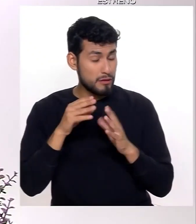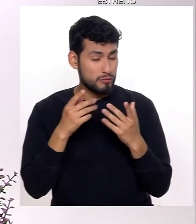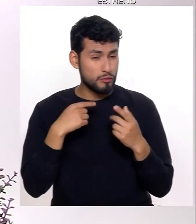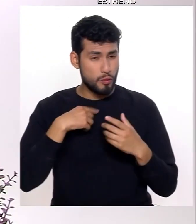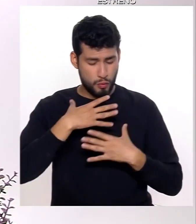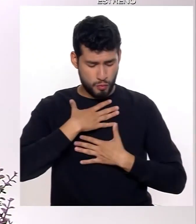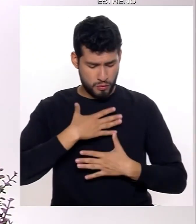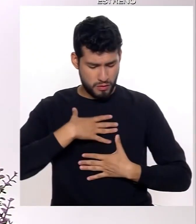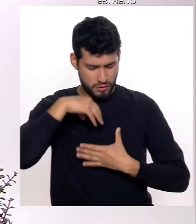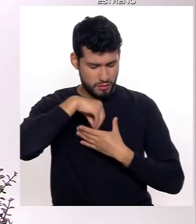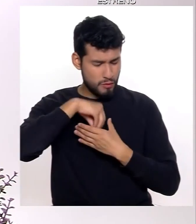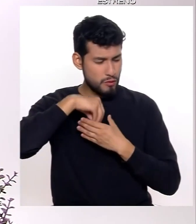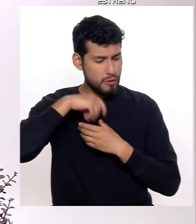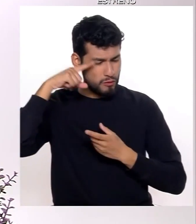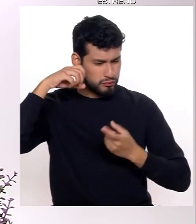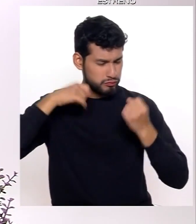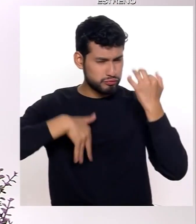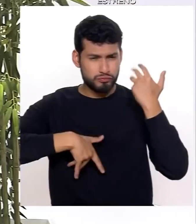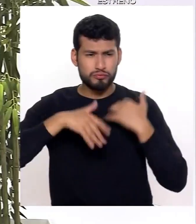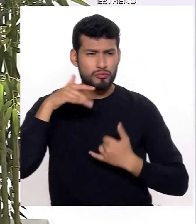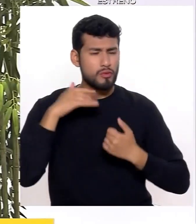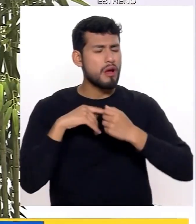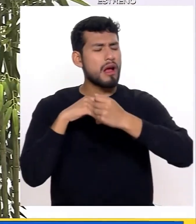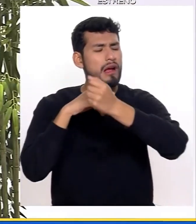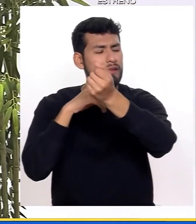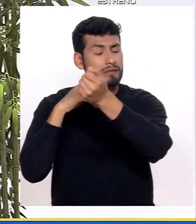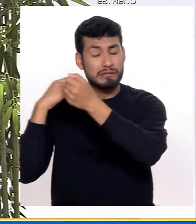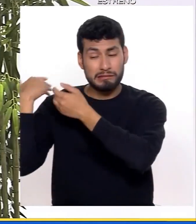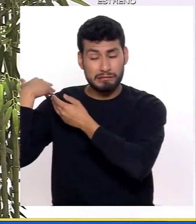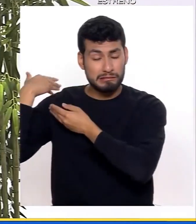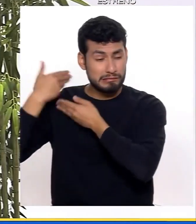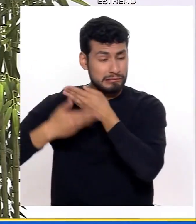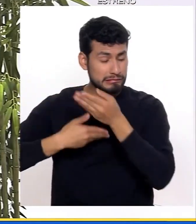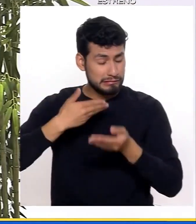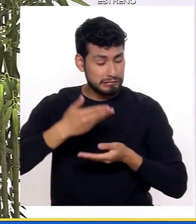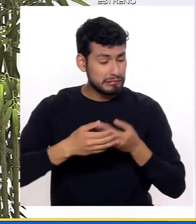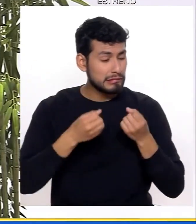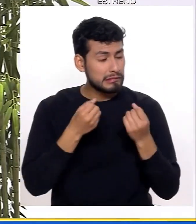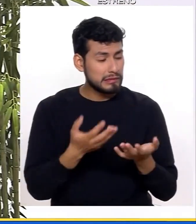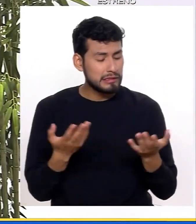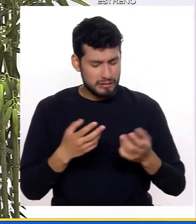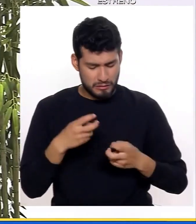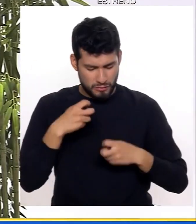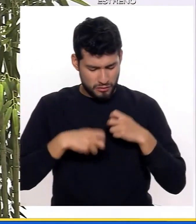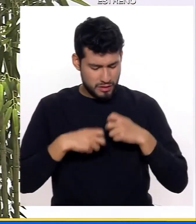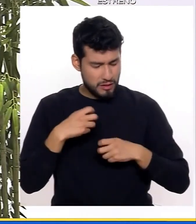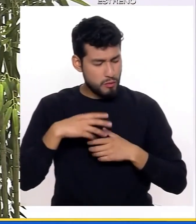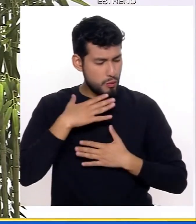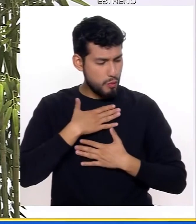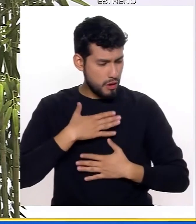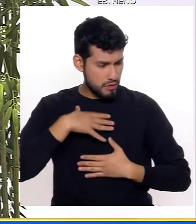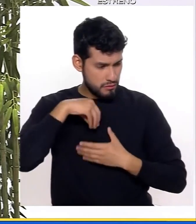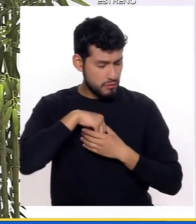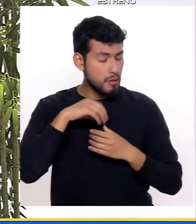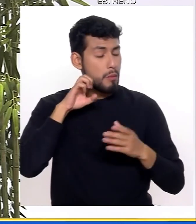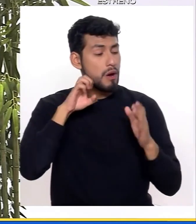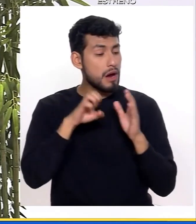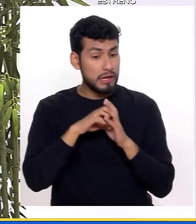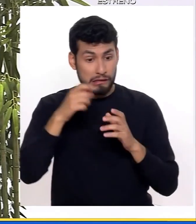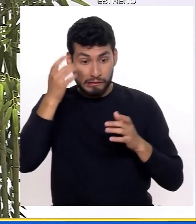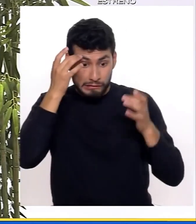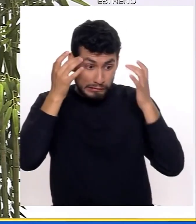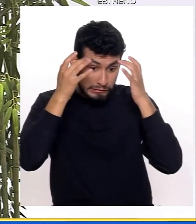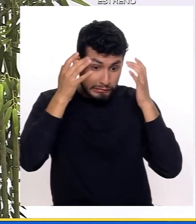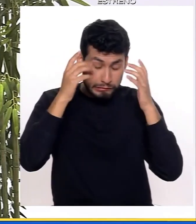Es decir, que hay mucha variable genética que puede explicar parte de los problemas. Por ejemplo, psicosis,